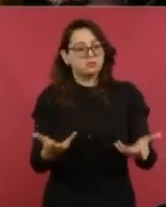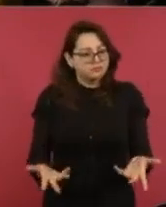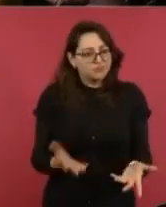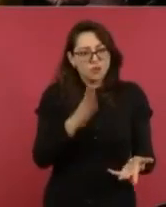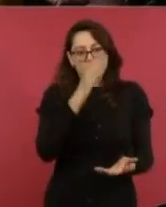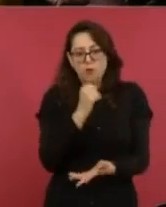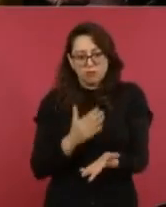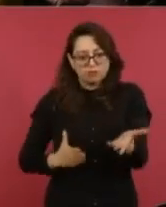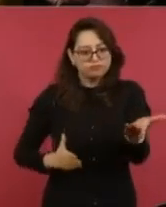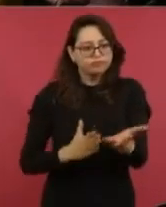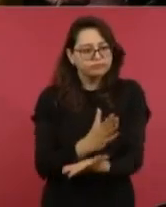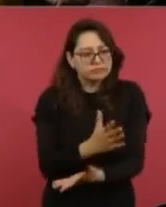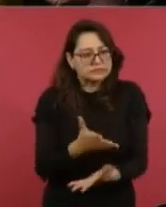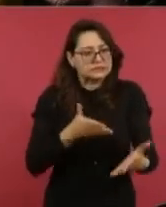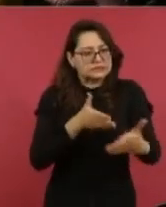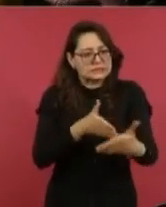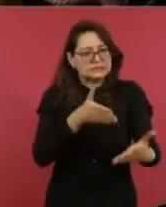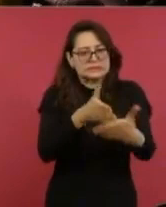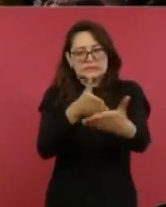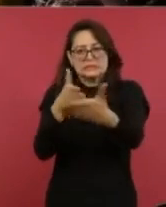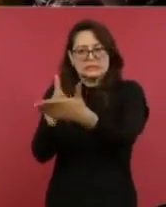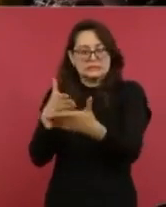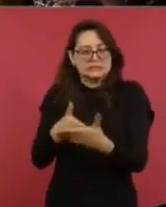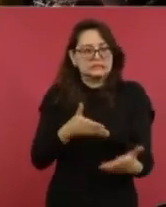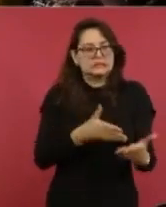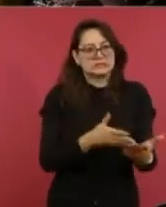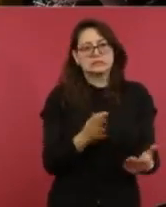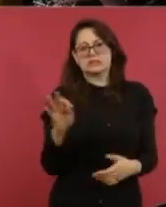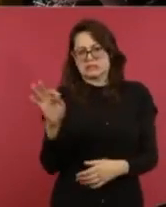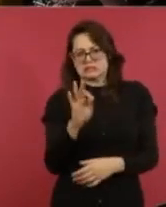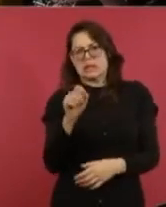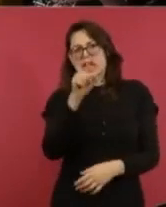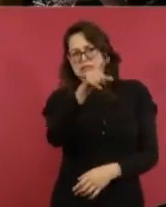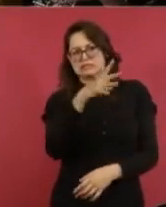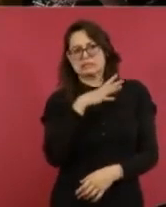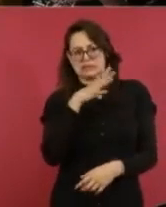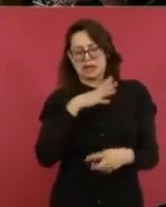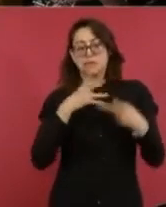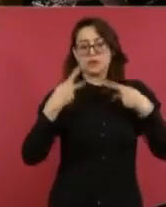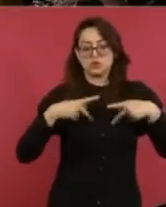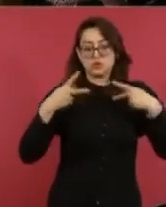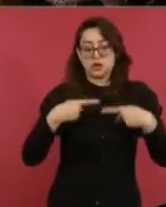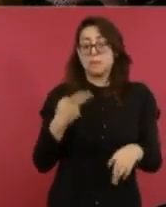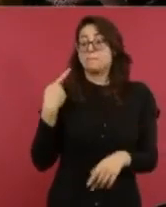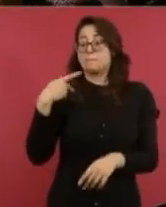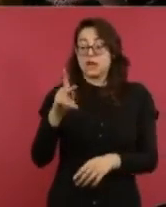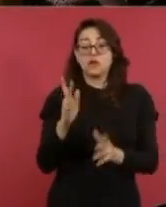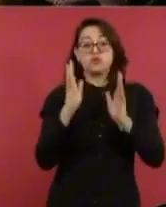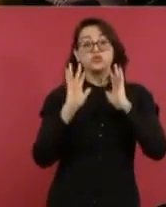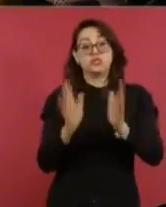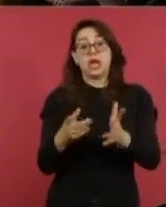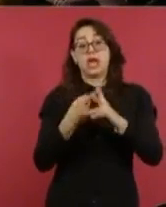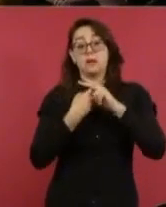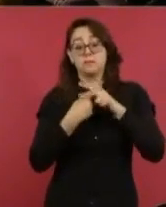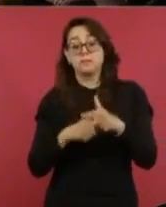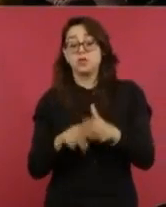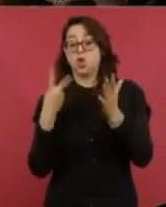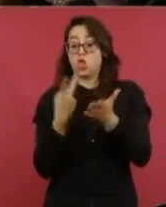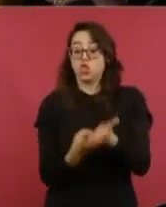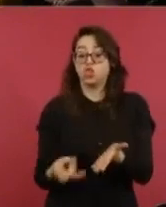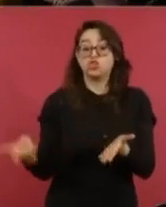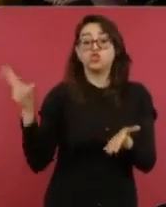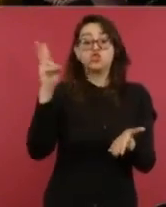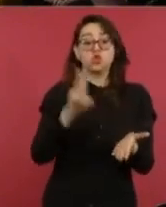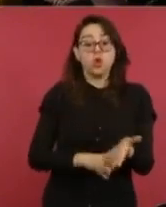las líneas de comunicación, informarles que hemos reforzado el programa de búsqueda que tenemos de la mano